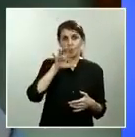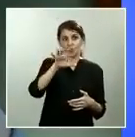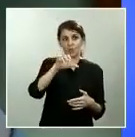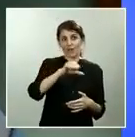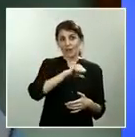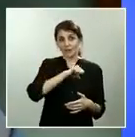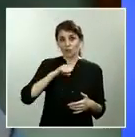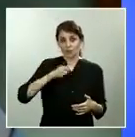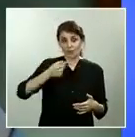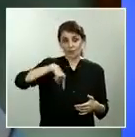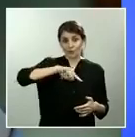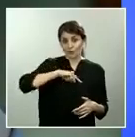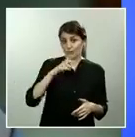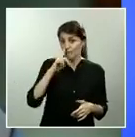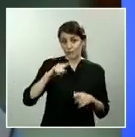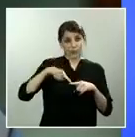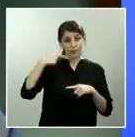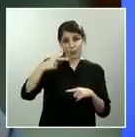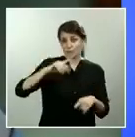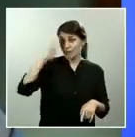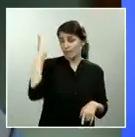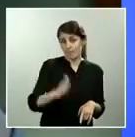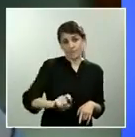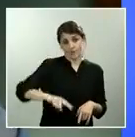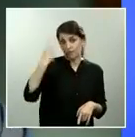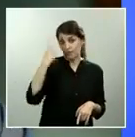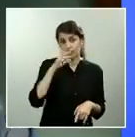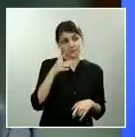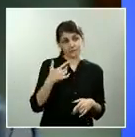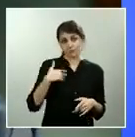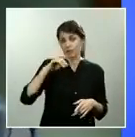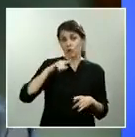consecuencias económicas y en pérdidas de empleo.